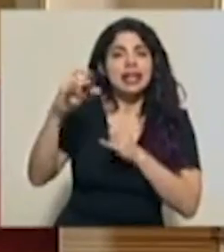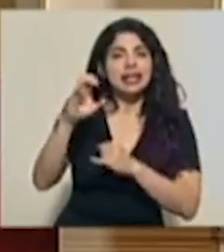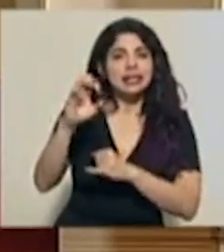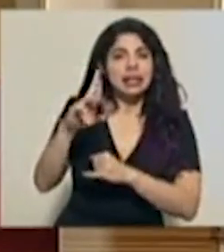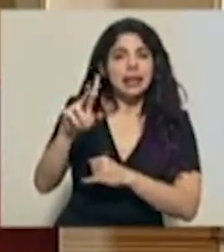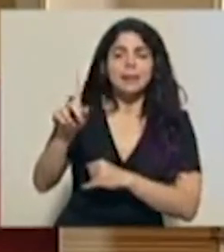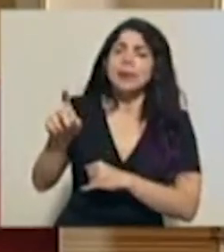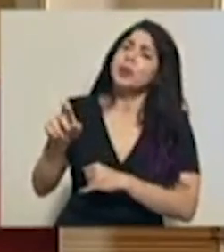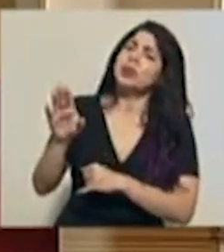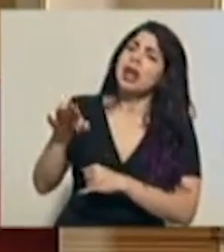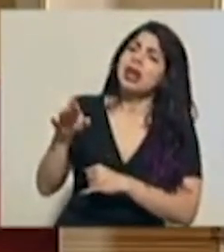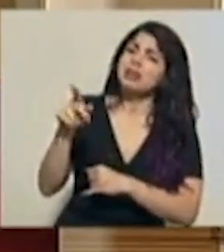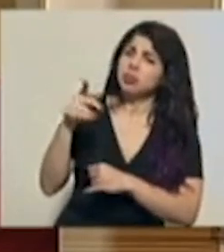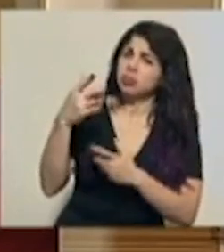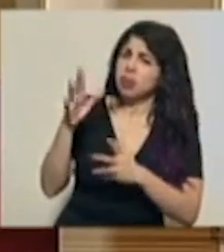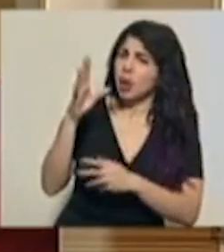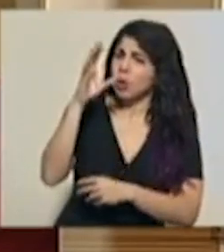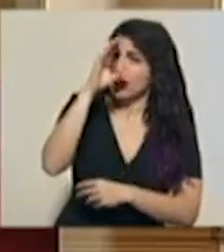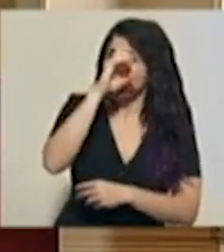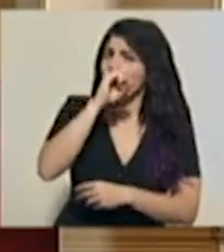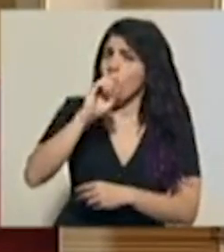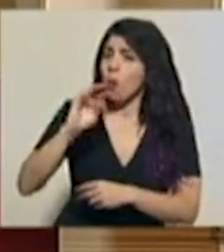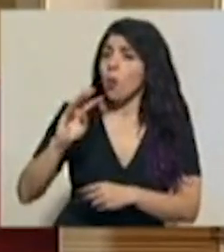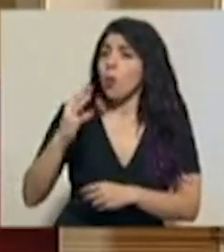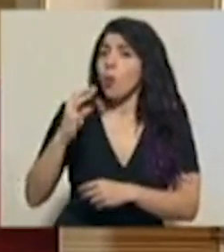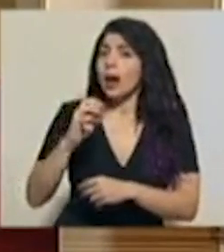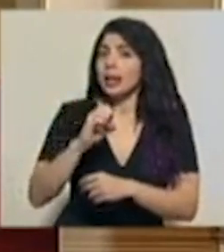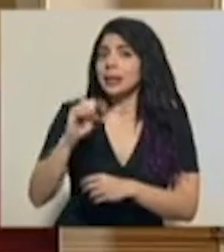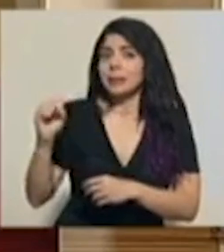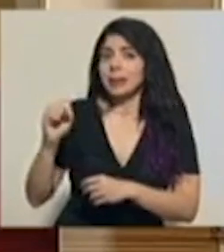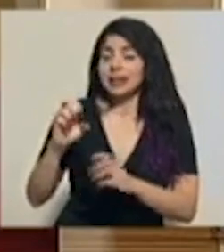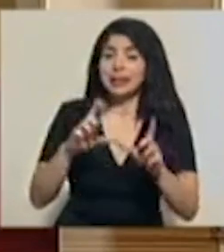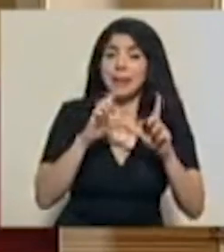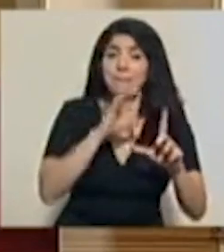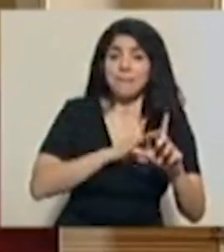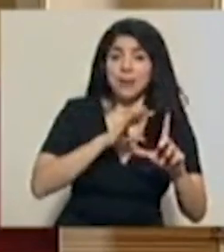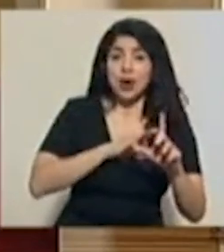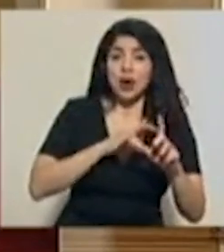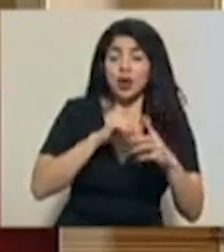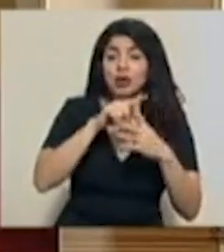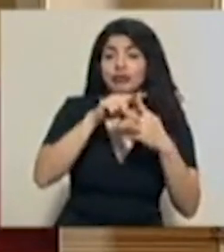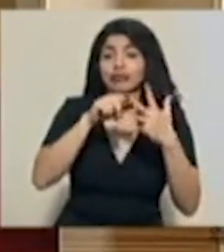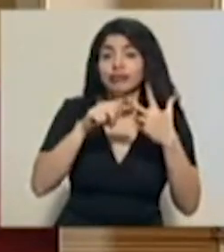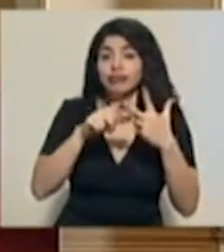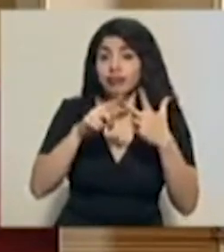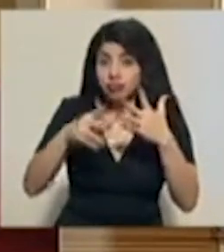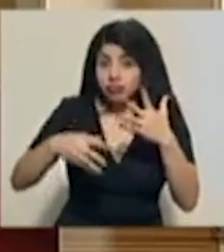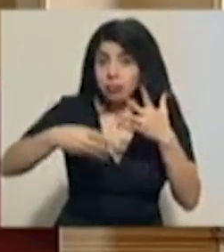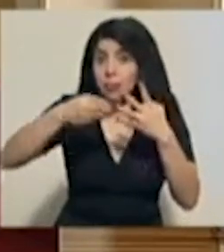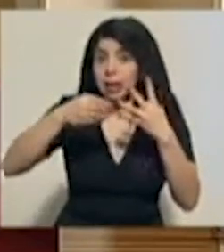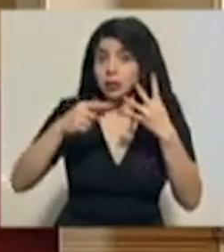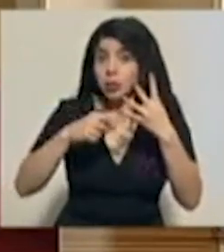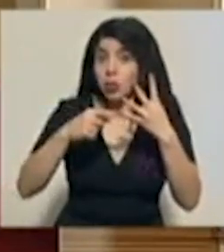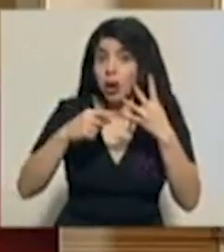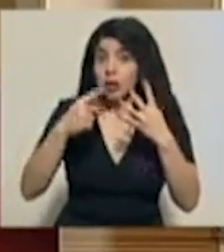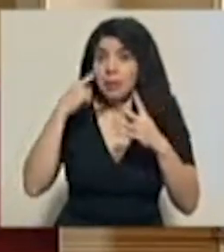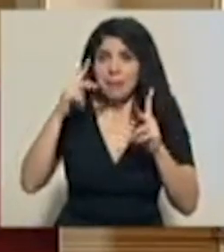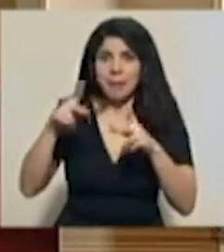Consulta, ¿se ha contemplado un cuarto mes o más del bono proteger a las personas afectadas a nivel nacional por el COVID?